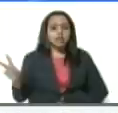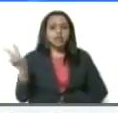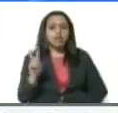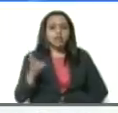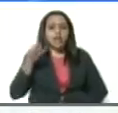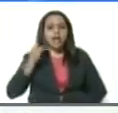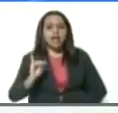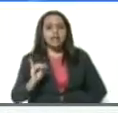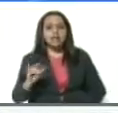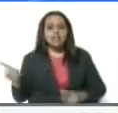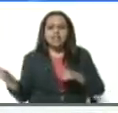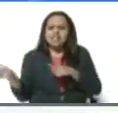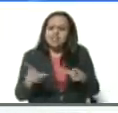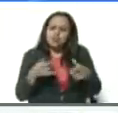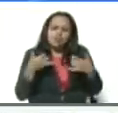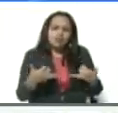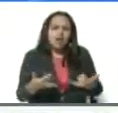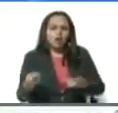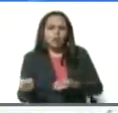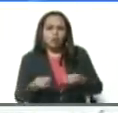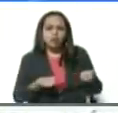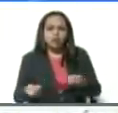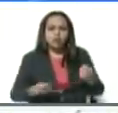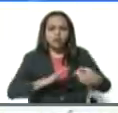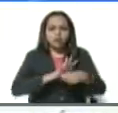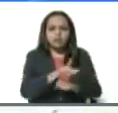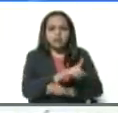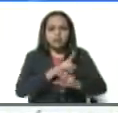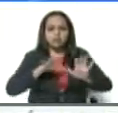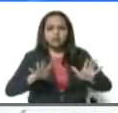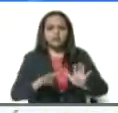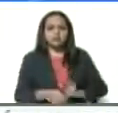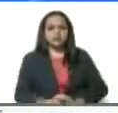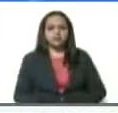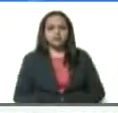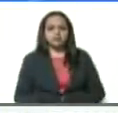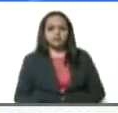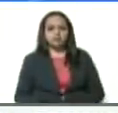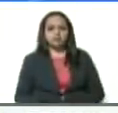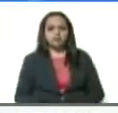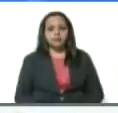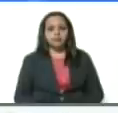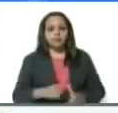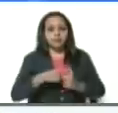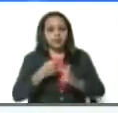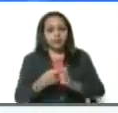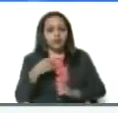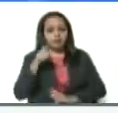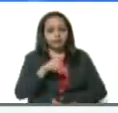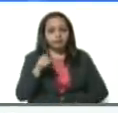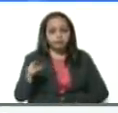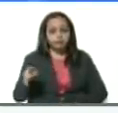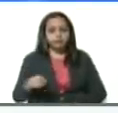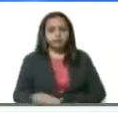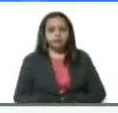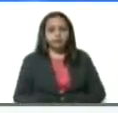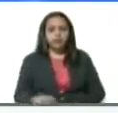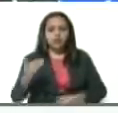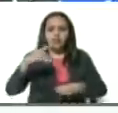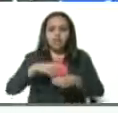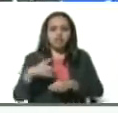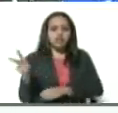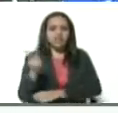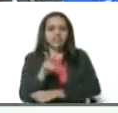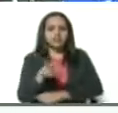pueda definitivamente controlar el COVID-19, presidente. Así que, bueno, estos son los datos de